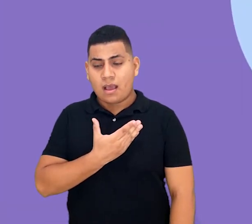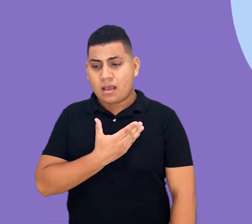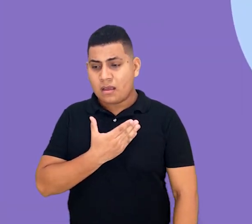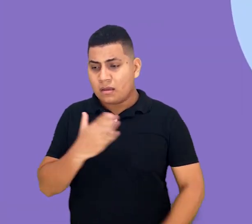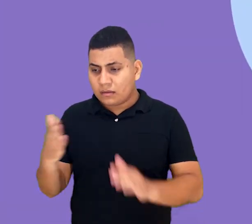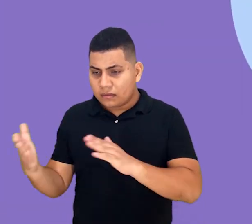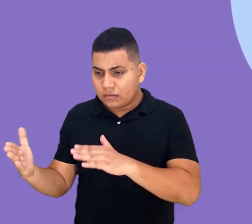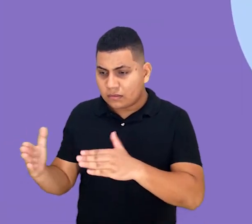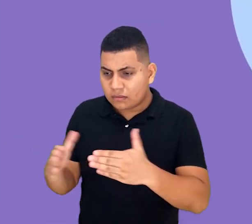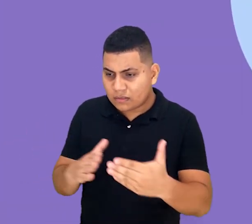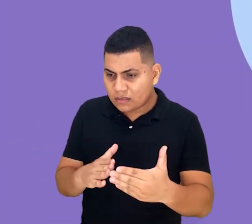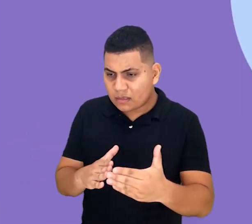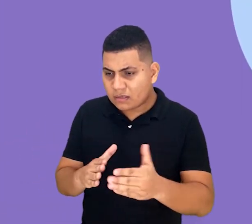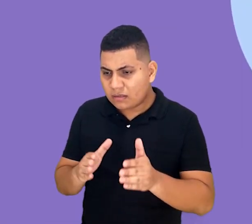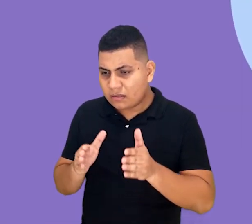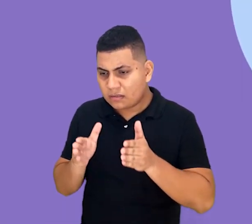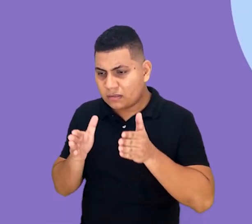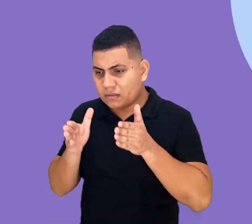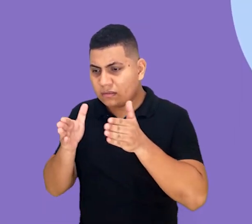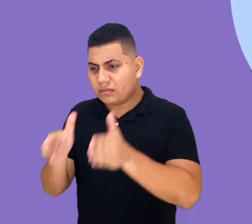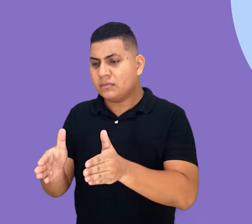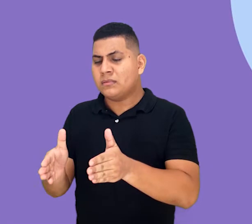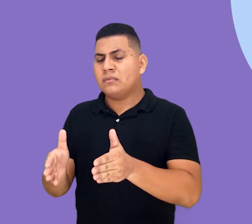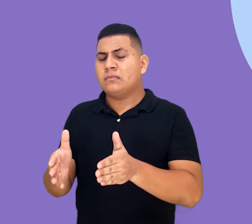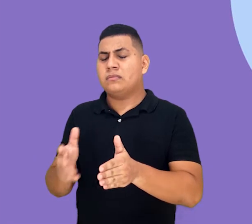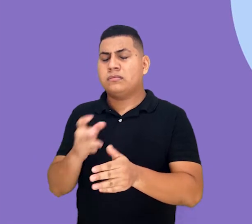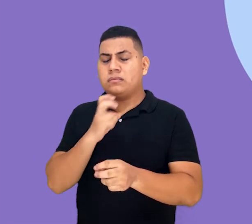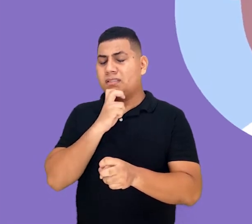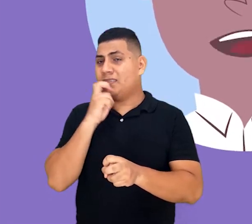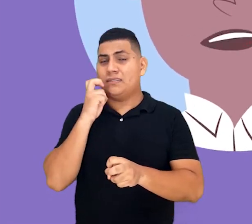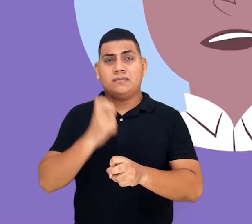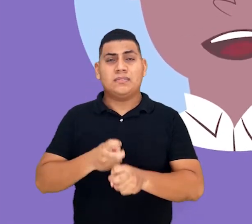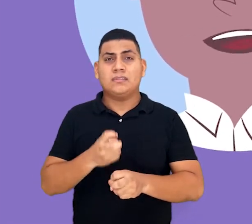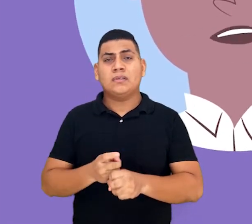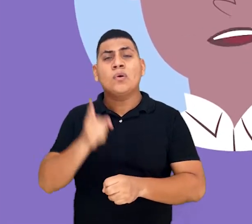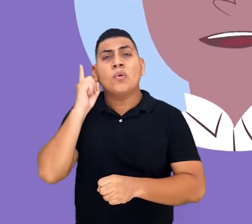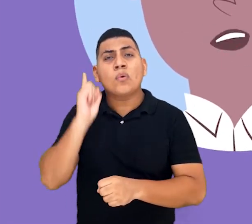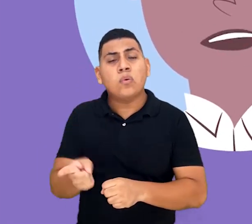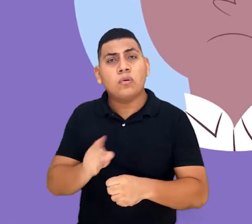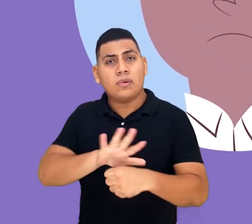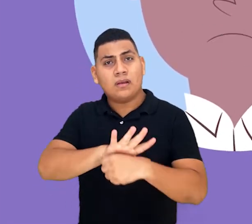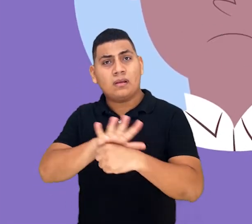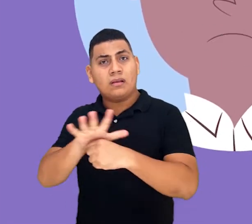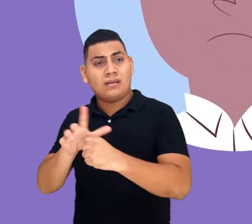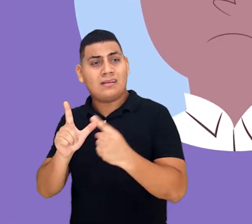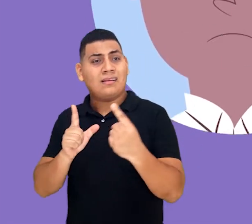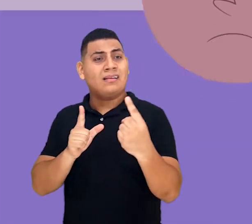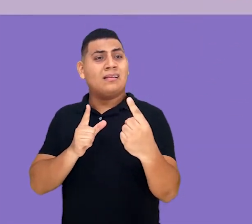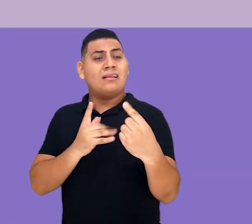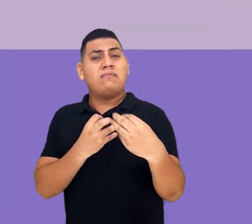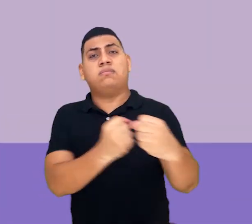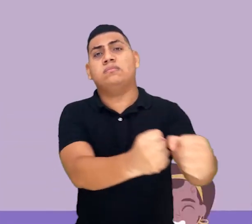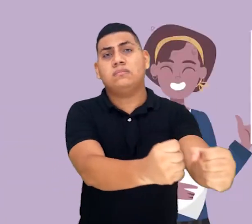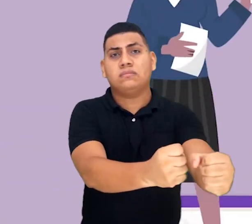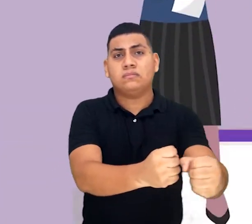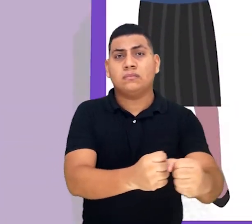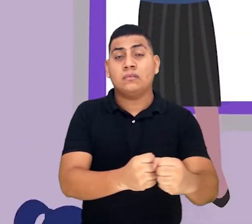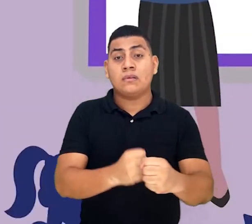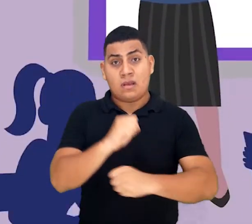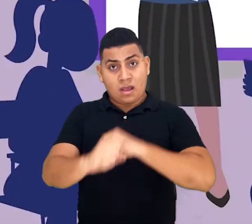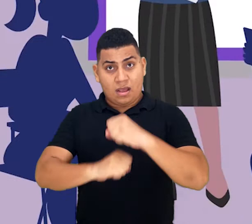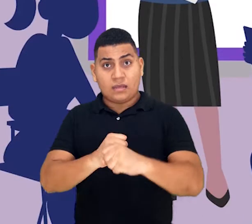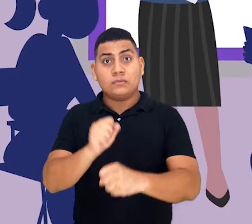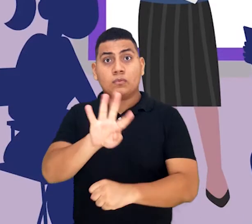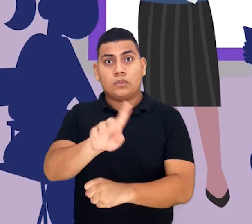darle el último dios a mi mamá ha sido el momento más difícil de mi vida el COVID-19 me la arrebató ella tenía